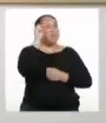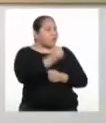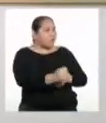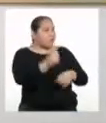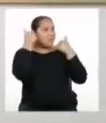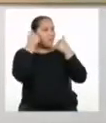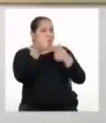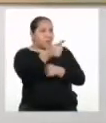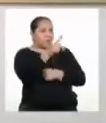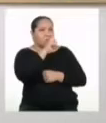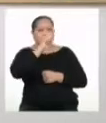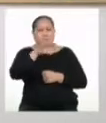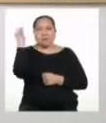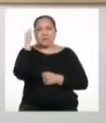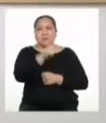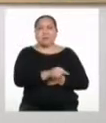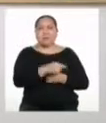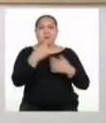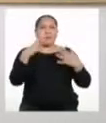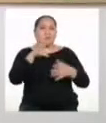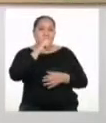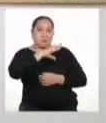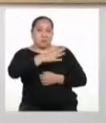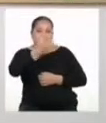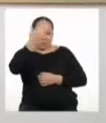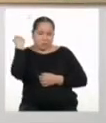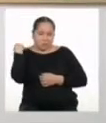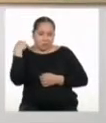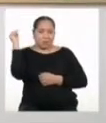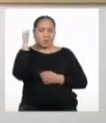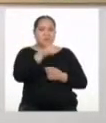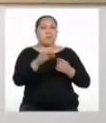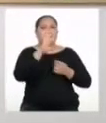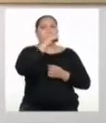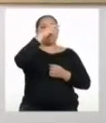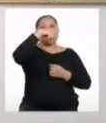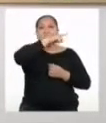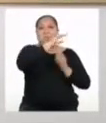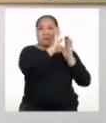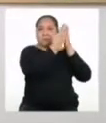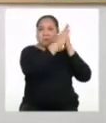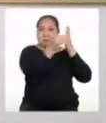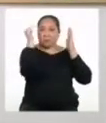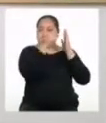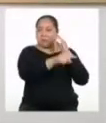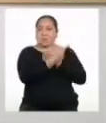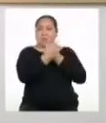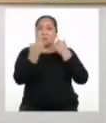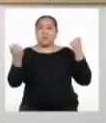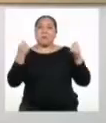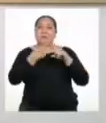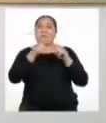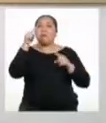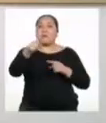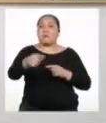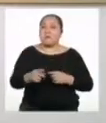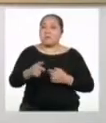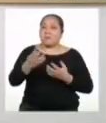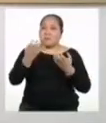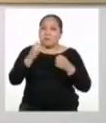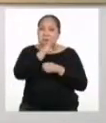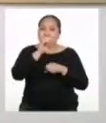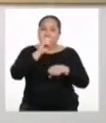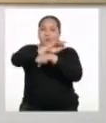muy bien que lo menciones, porque como hablábamos más temprano, el fanzine es un medio libre. Pero en este caso lo quieres usar para dar